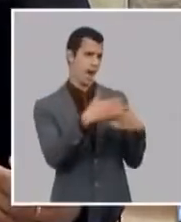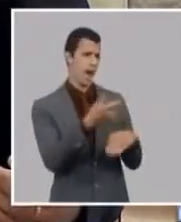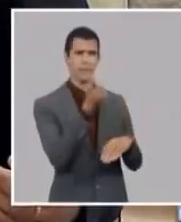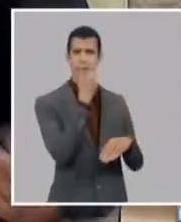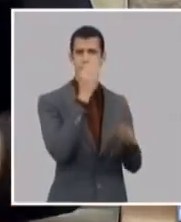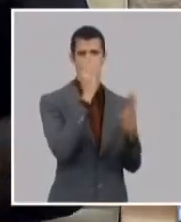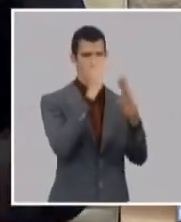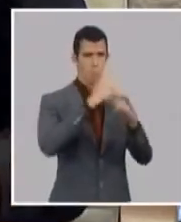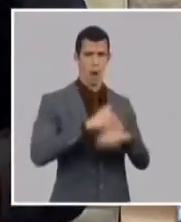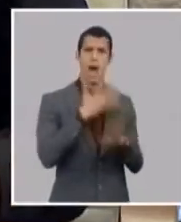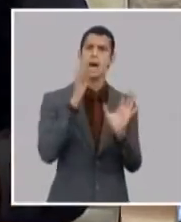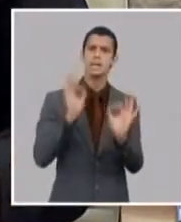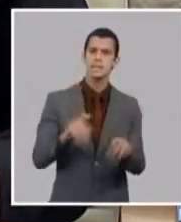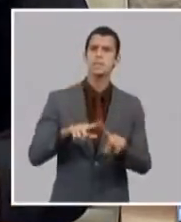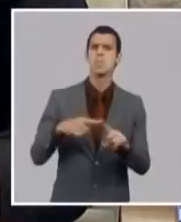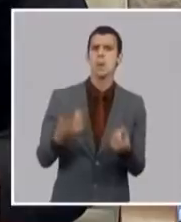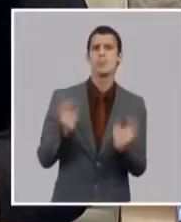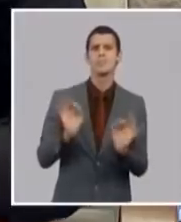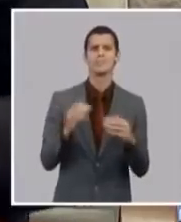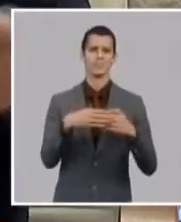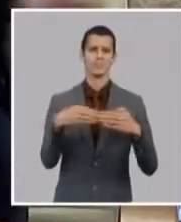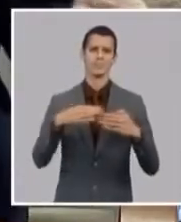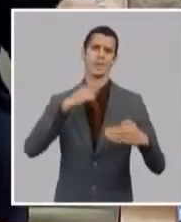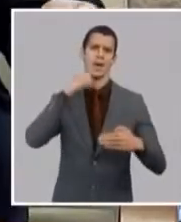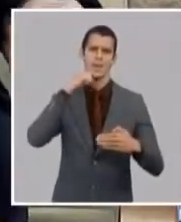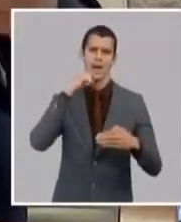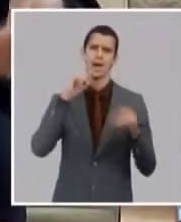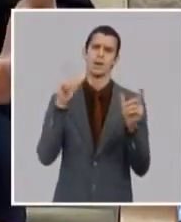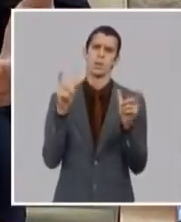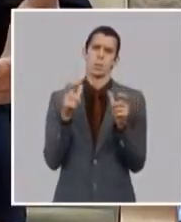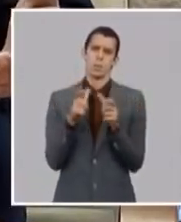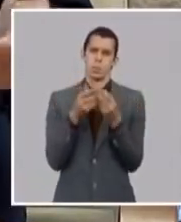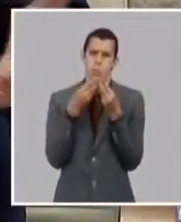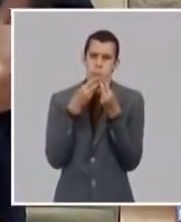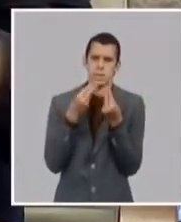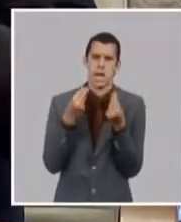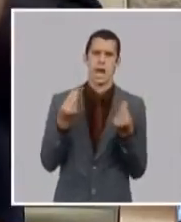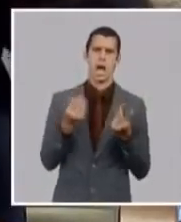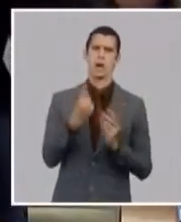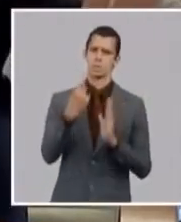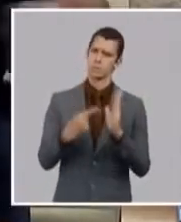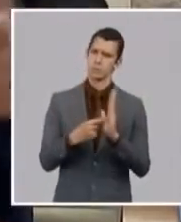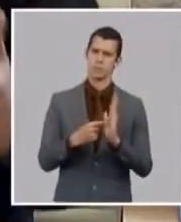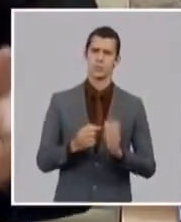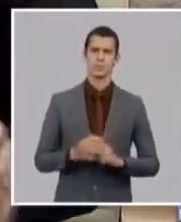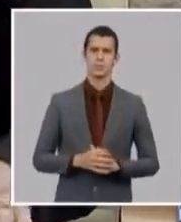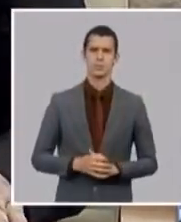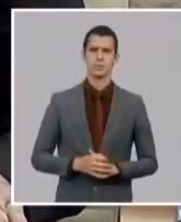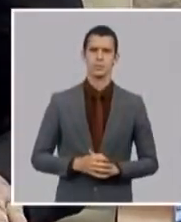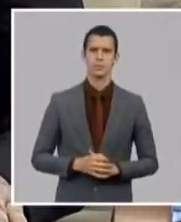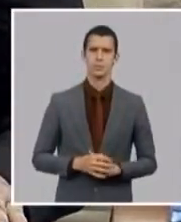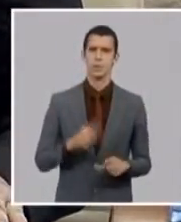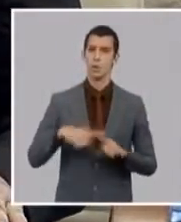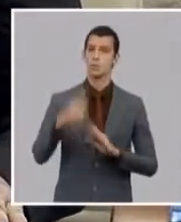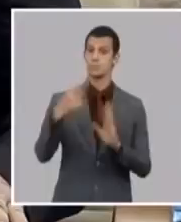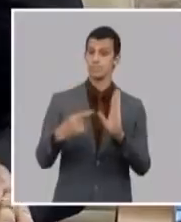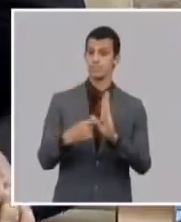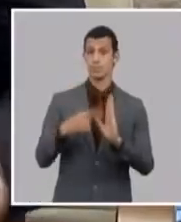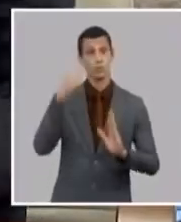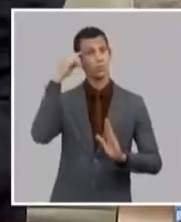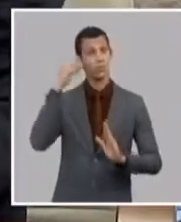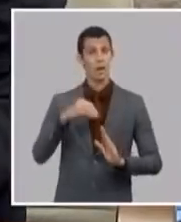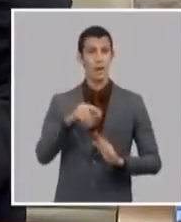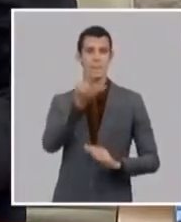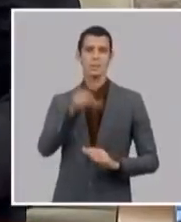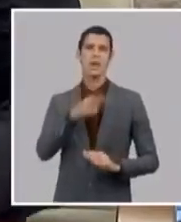básico que las tarjetas del control lo que le llaman el tarjetón ha